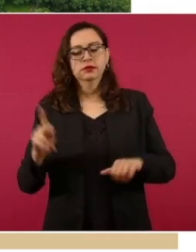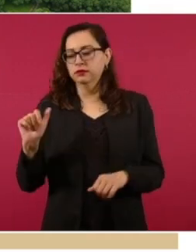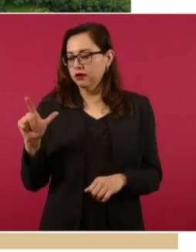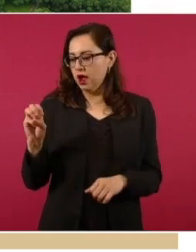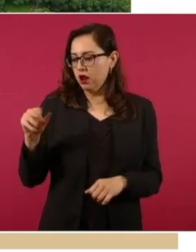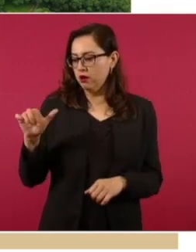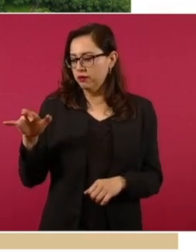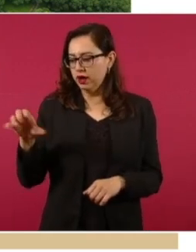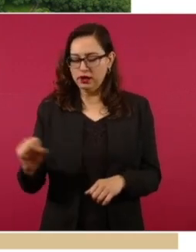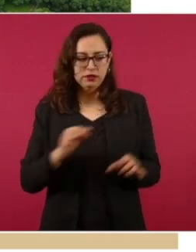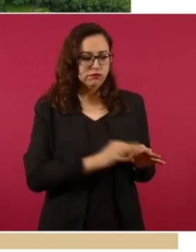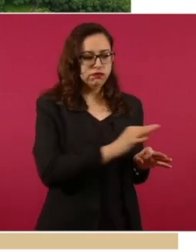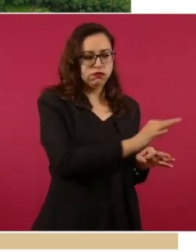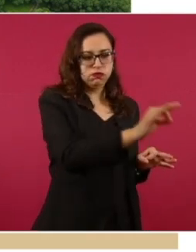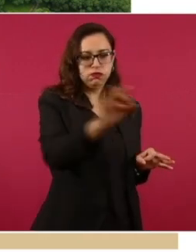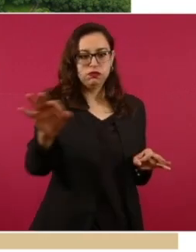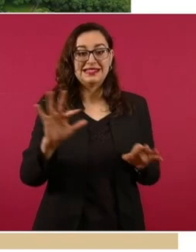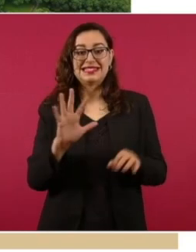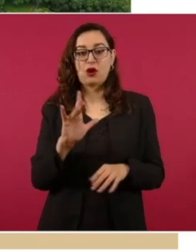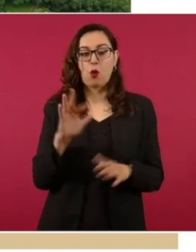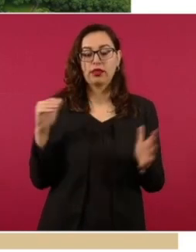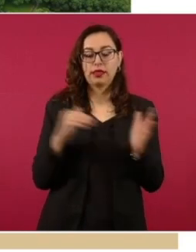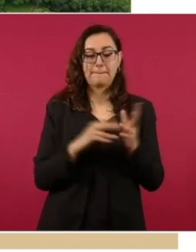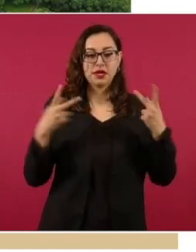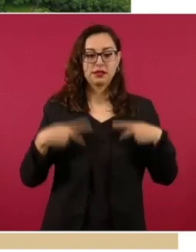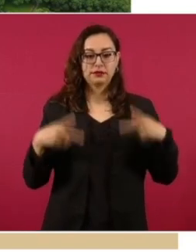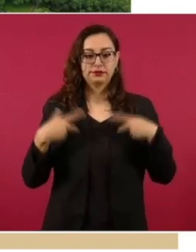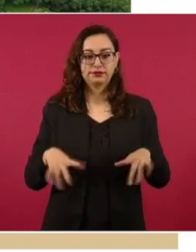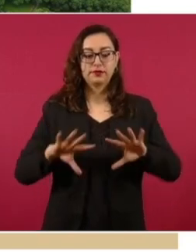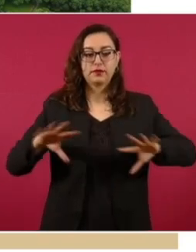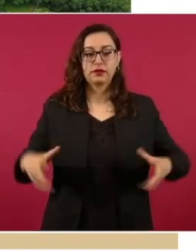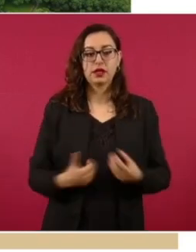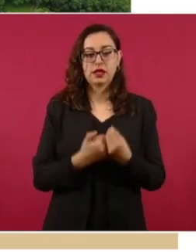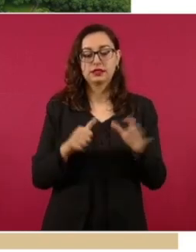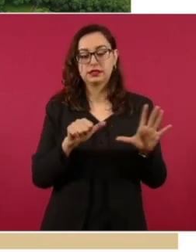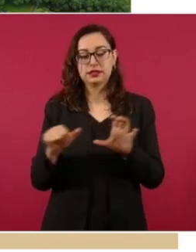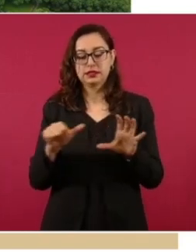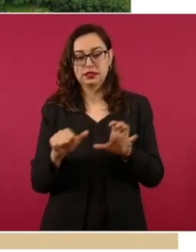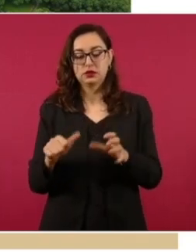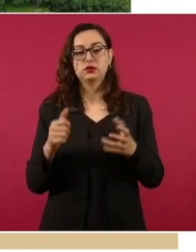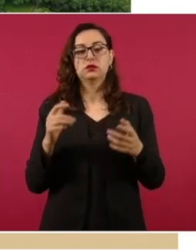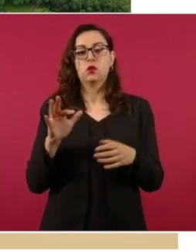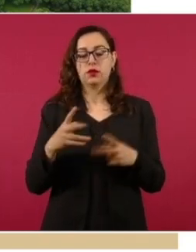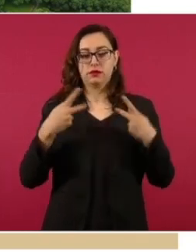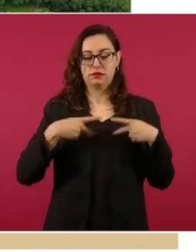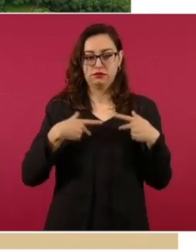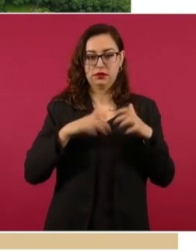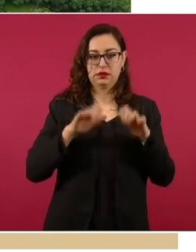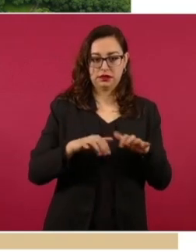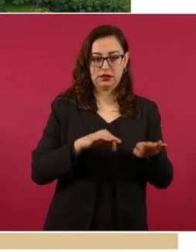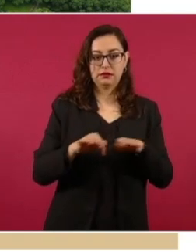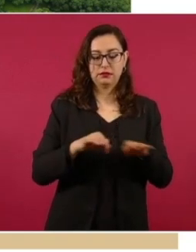están en comunidades aledañas. La generación de empleos directos fue de 650 e indirectos dos mil. Comenzamos en abril de